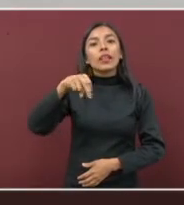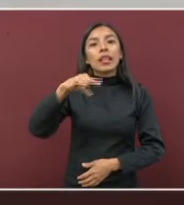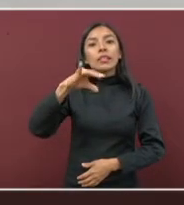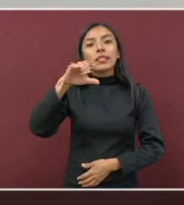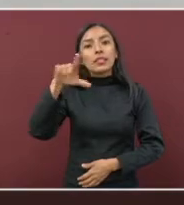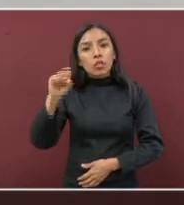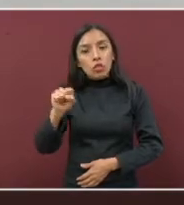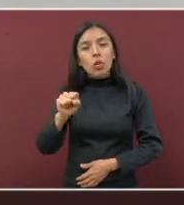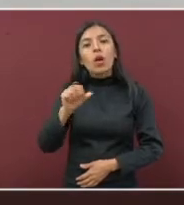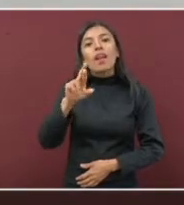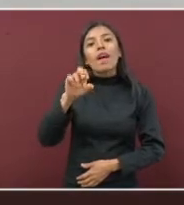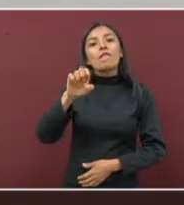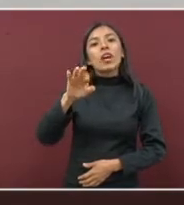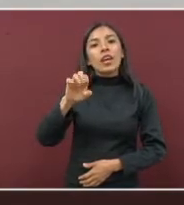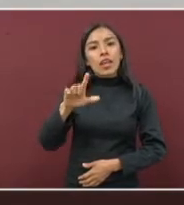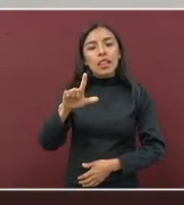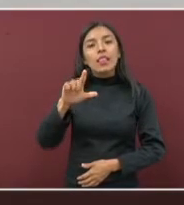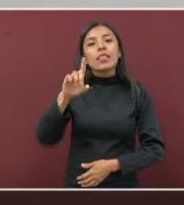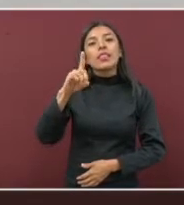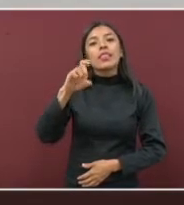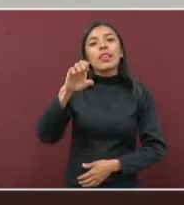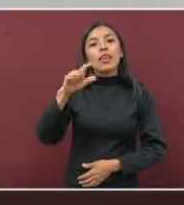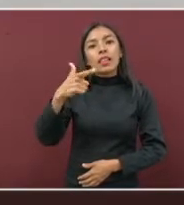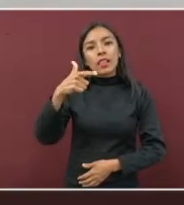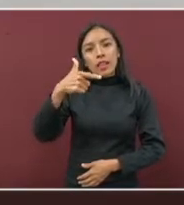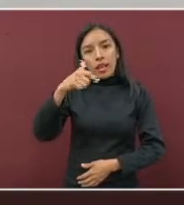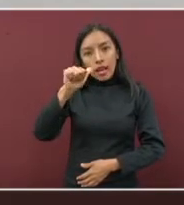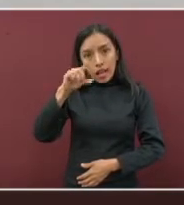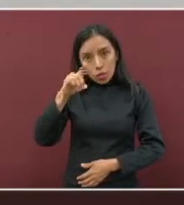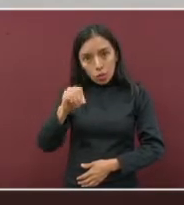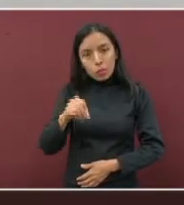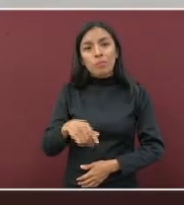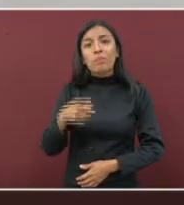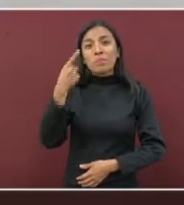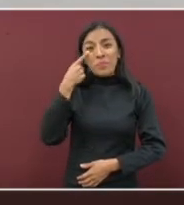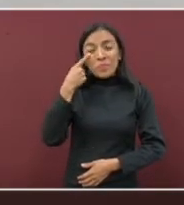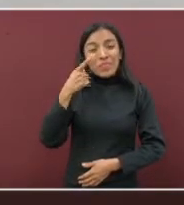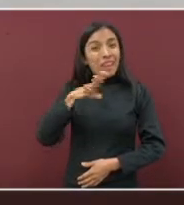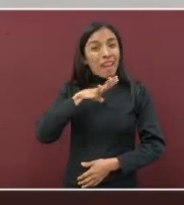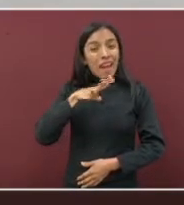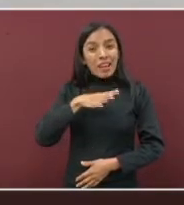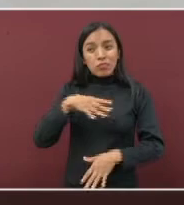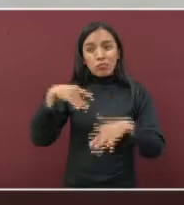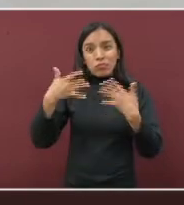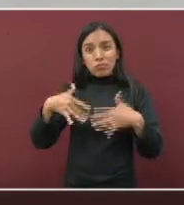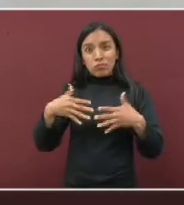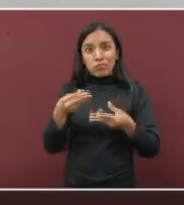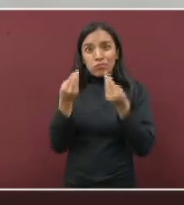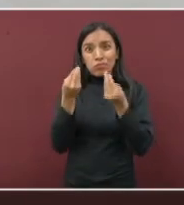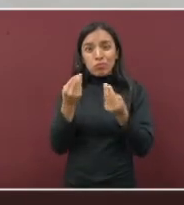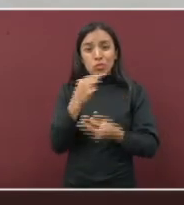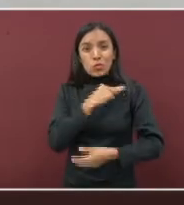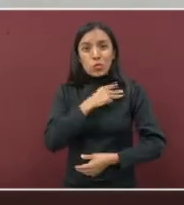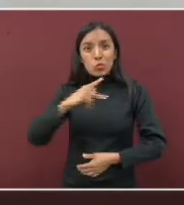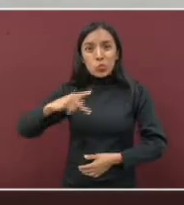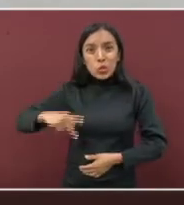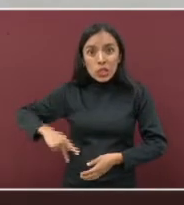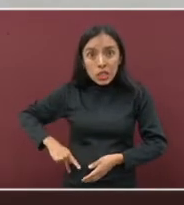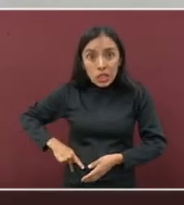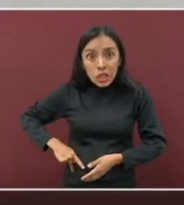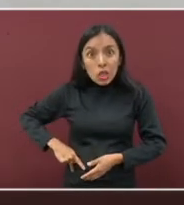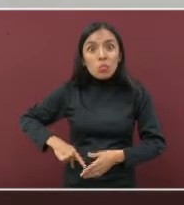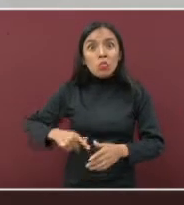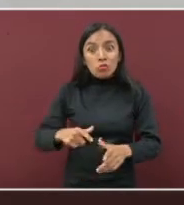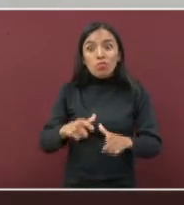Delgado. Como se pueden dar cuenta, existen municipios que desde el inicio de la pandemia se encuentran